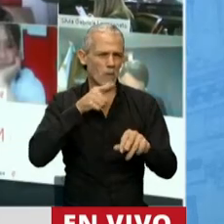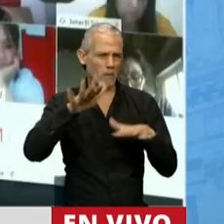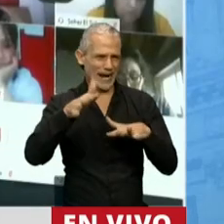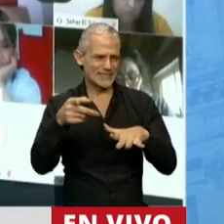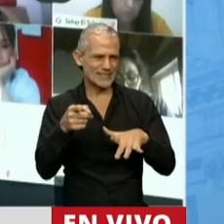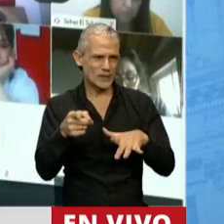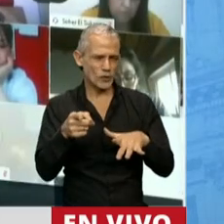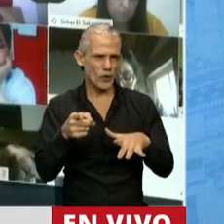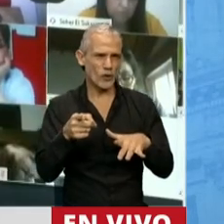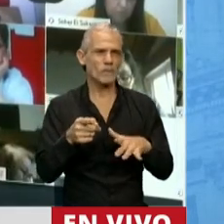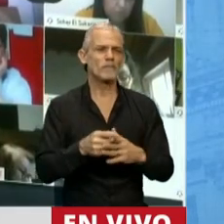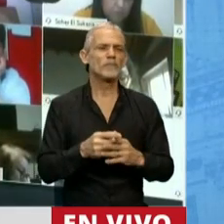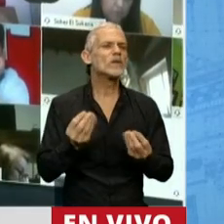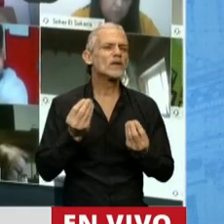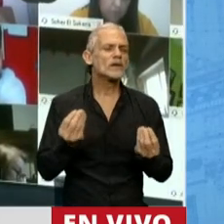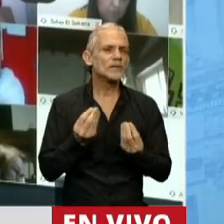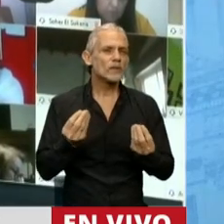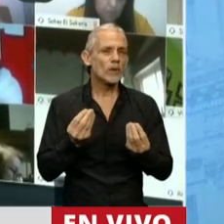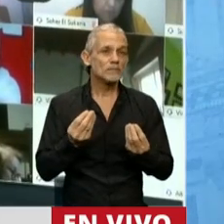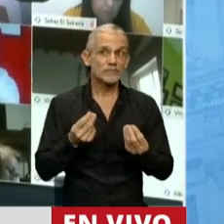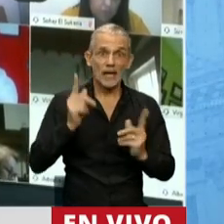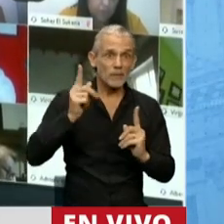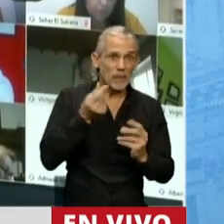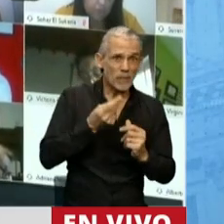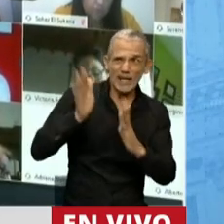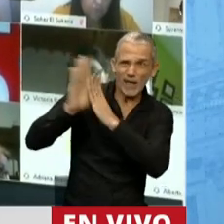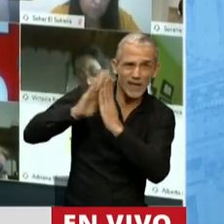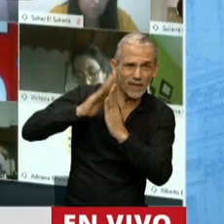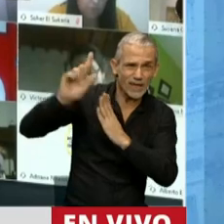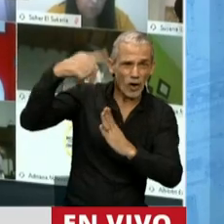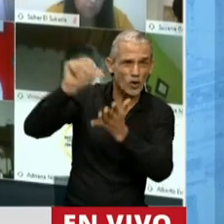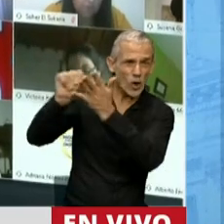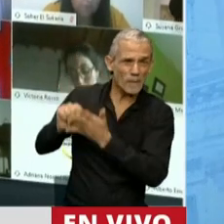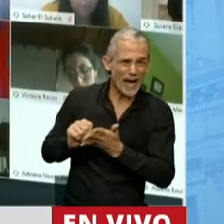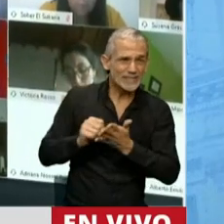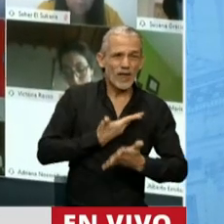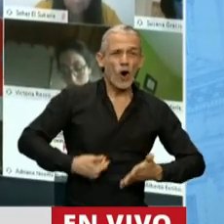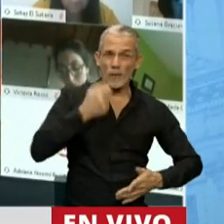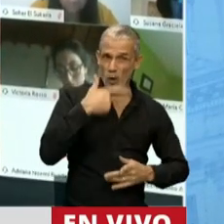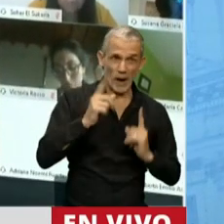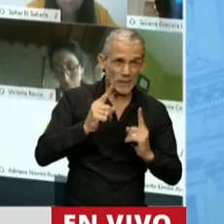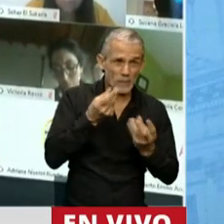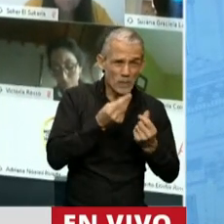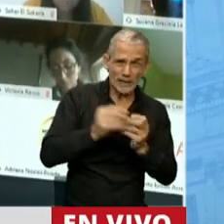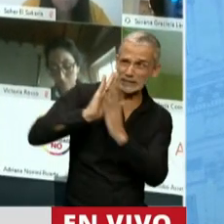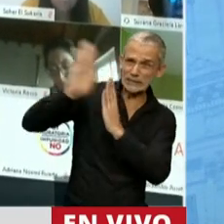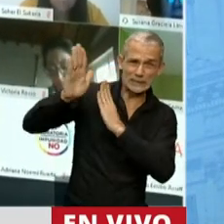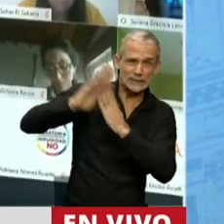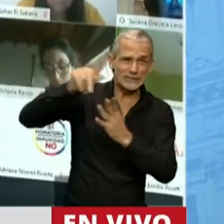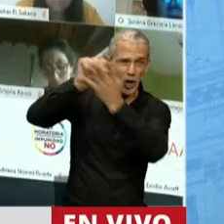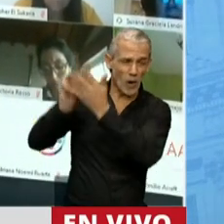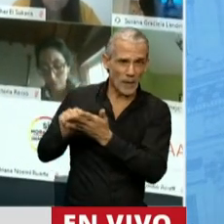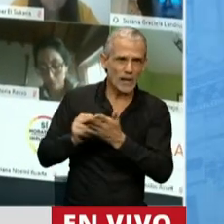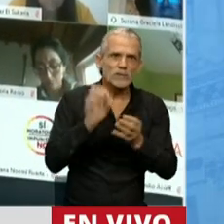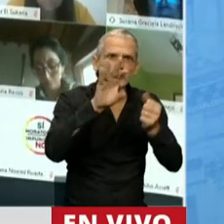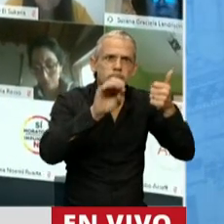a la fuga de capitales que se dieron en los años del gobierno de Macri. Bueno, esa fuga de capitales, se han publicado